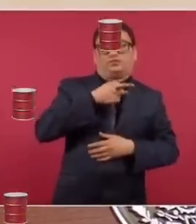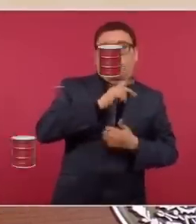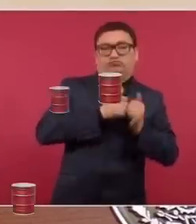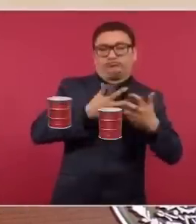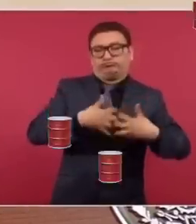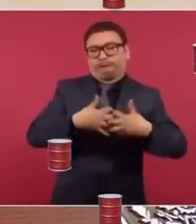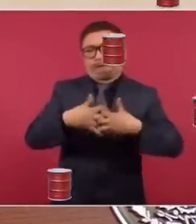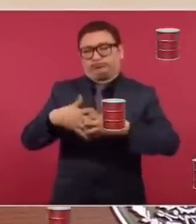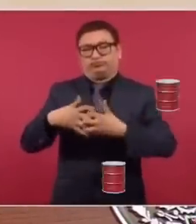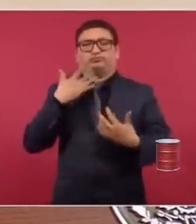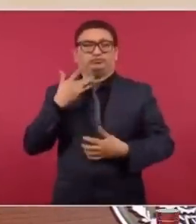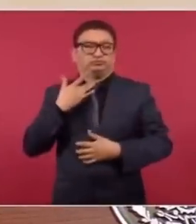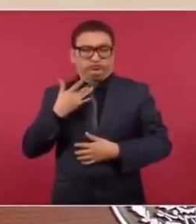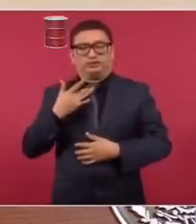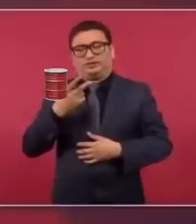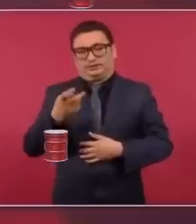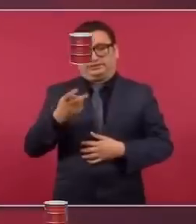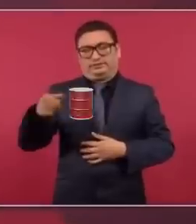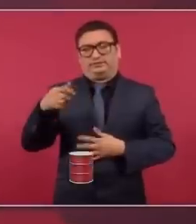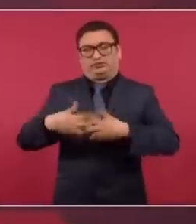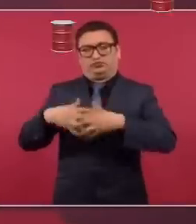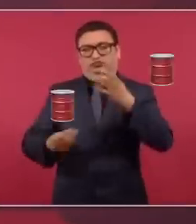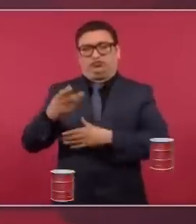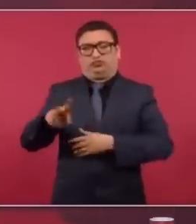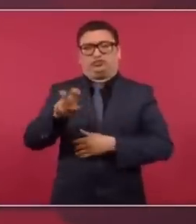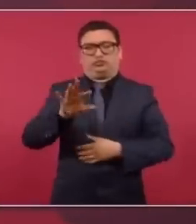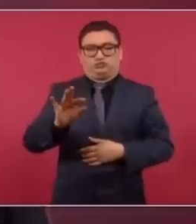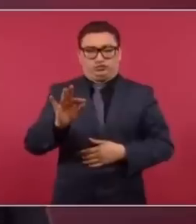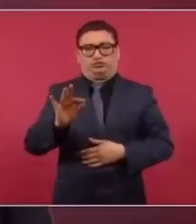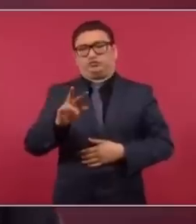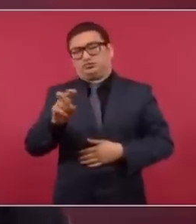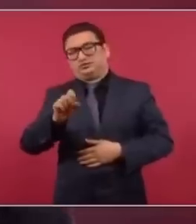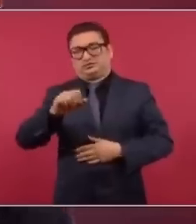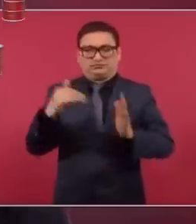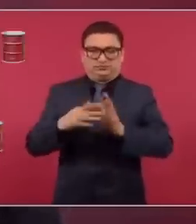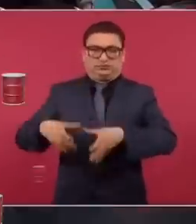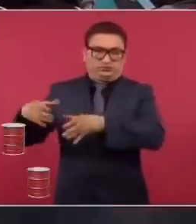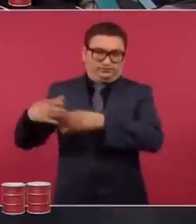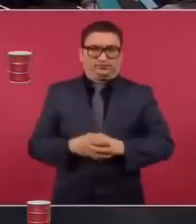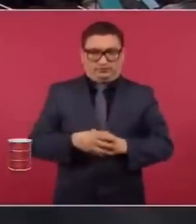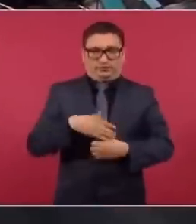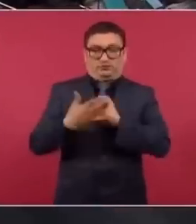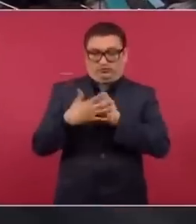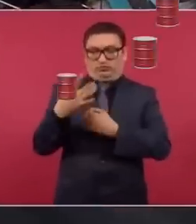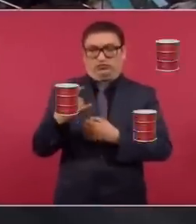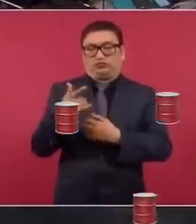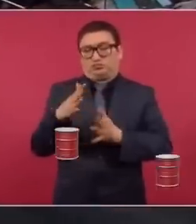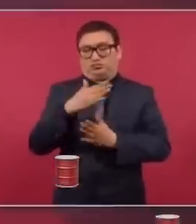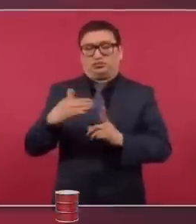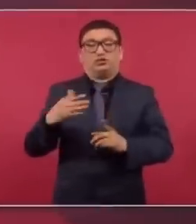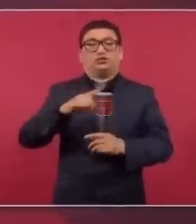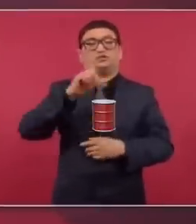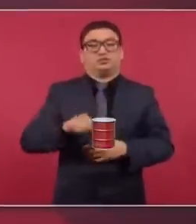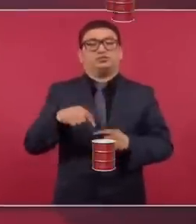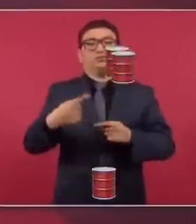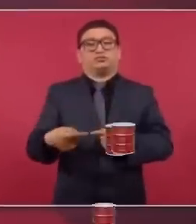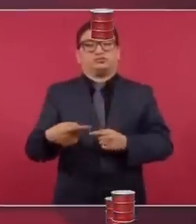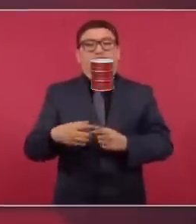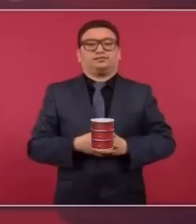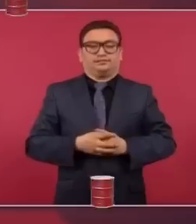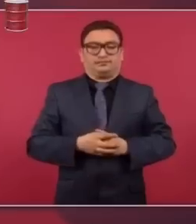se produce de combustibles en esta refinería nueva va a ser 240, 260 mil barriles. Está proyectado como para julio, ¿no? Sí, para mediados. Pero luego